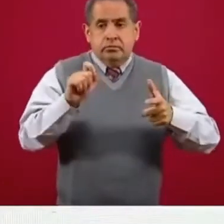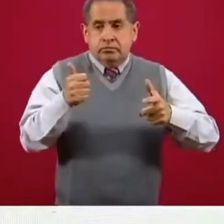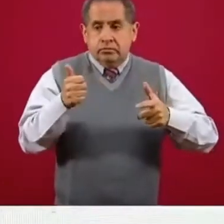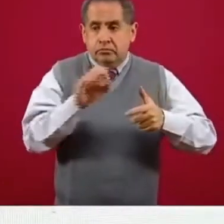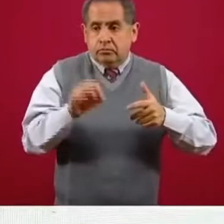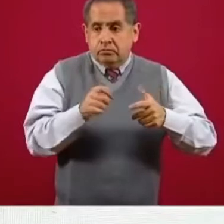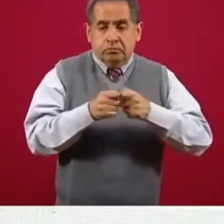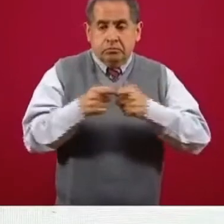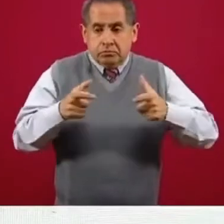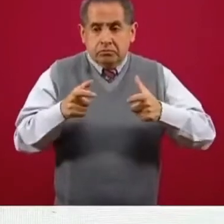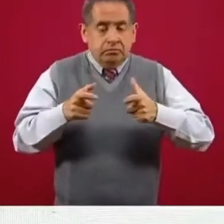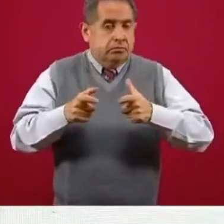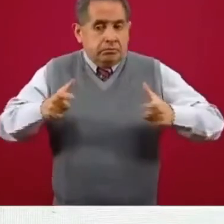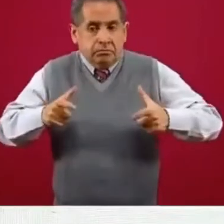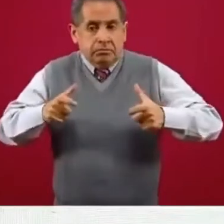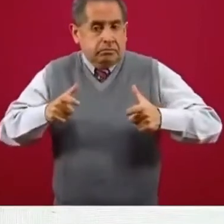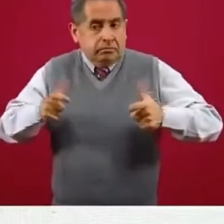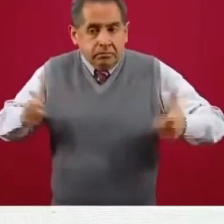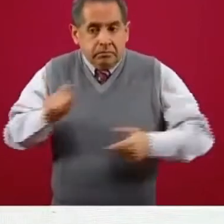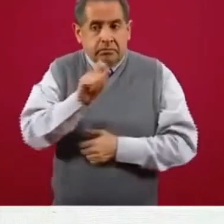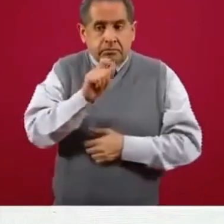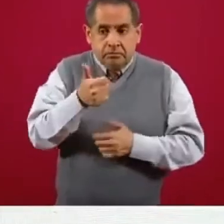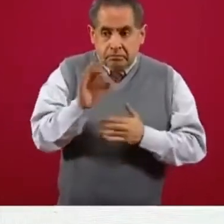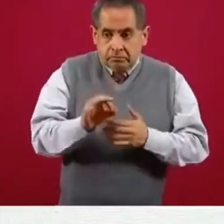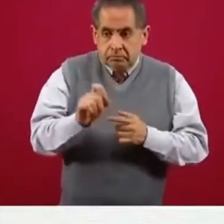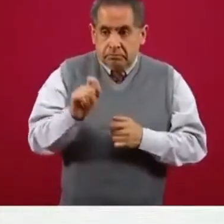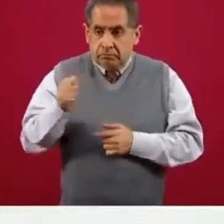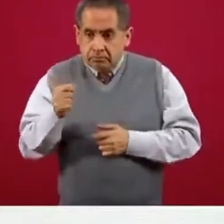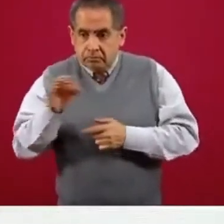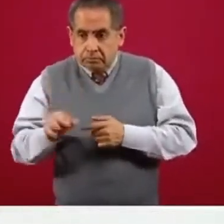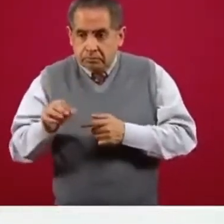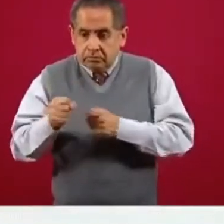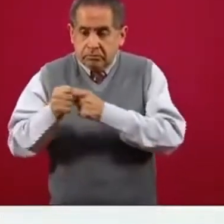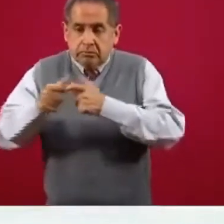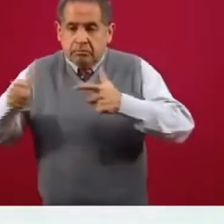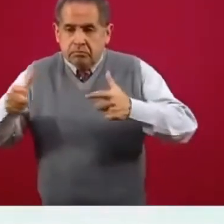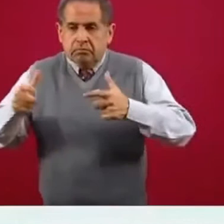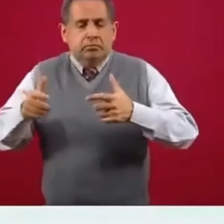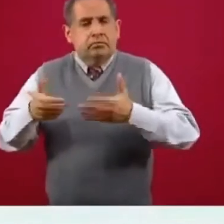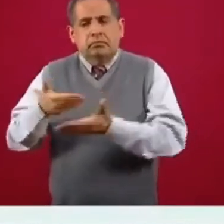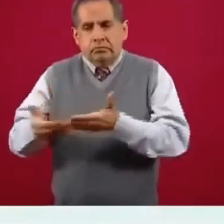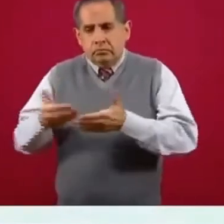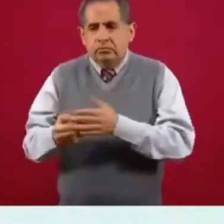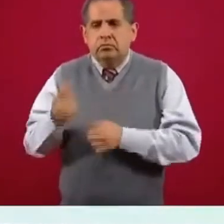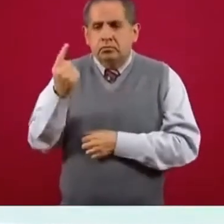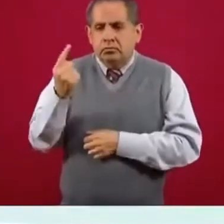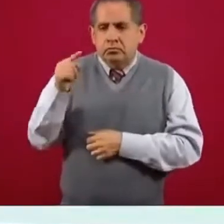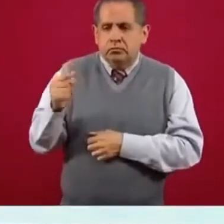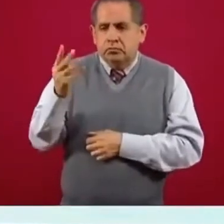por ciento. Iba creciendo la epidemia 26 por ciento. Hoy está creciendo a 1.4 por ciento.